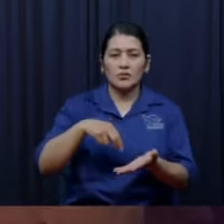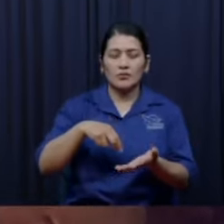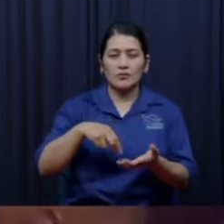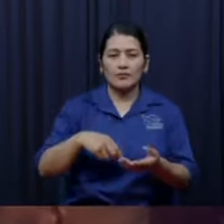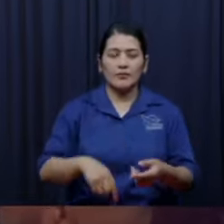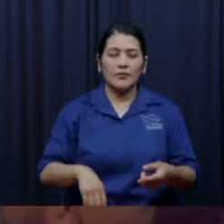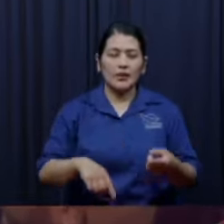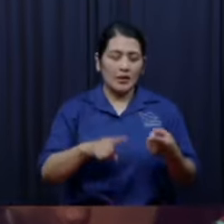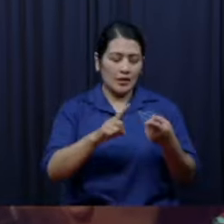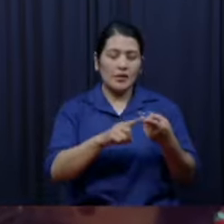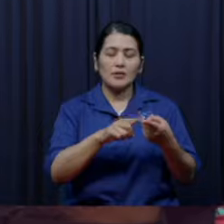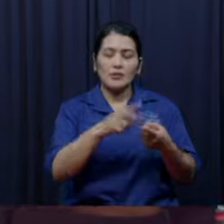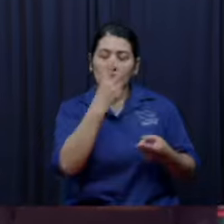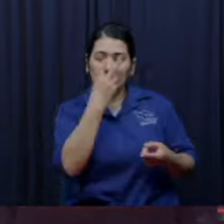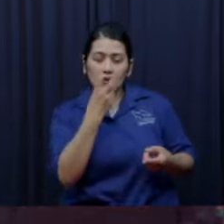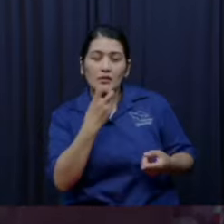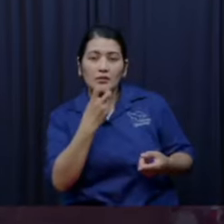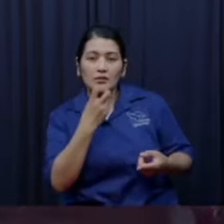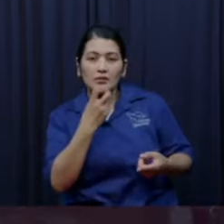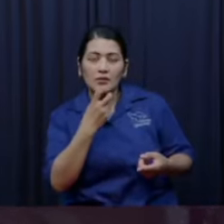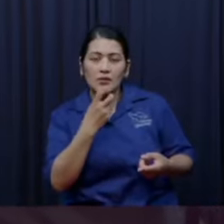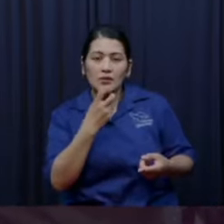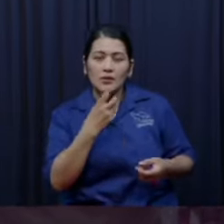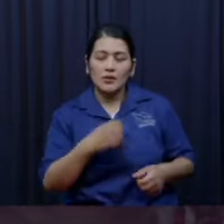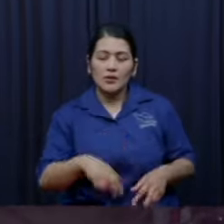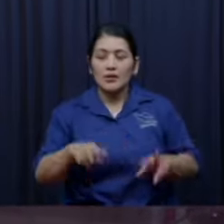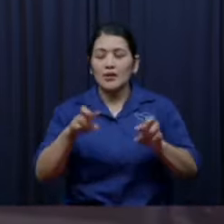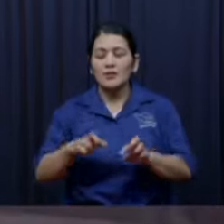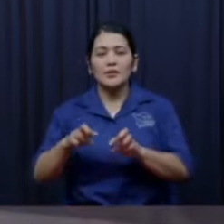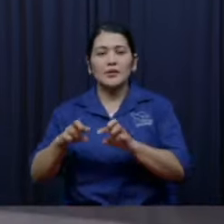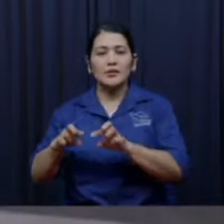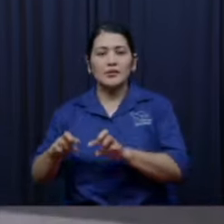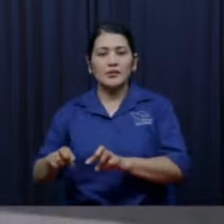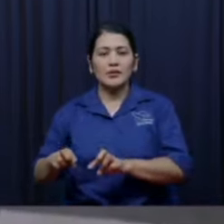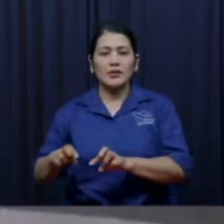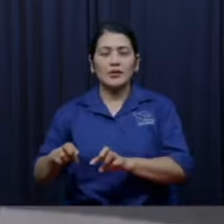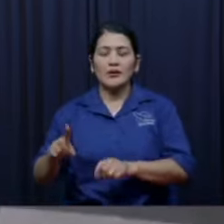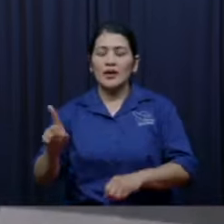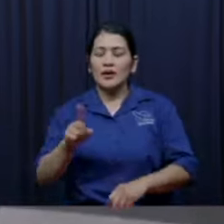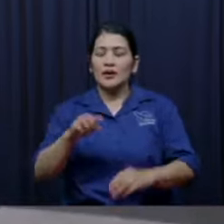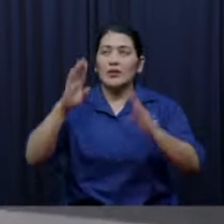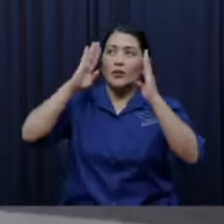Dios lo reciben o ustedes no usan lentes pero están así pispiricidos viendo